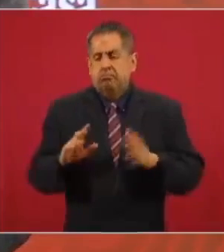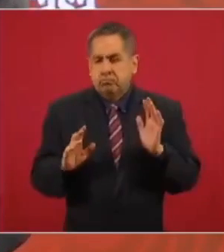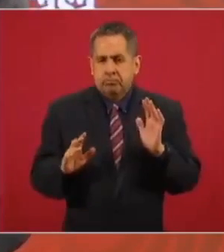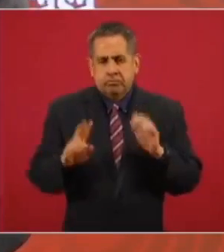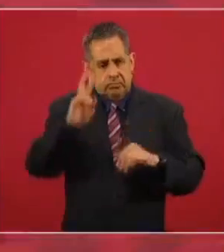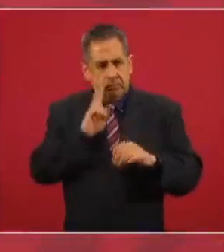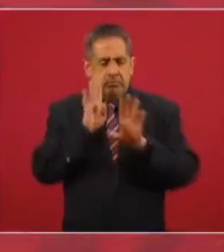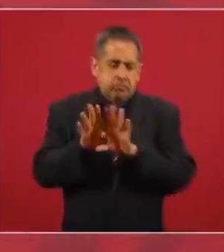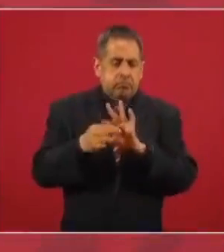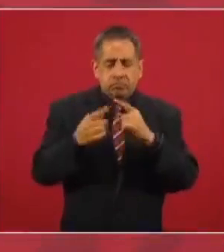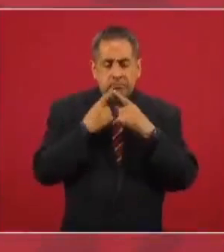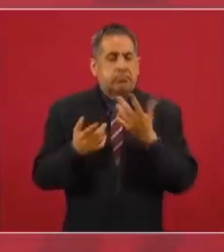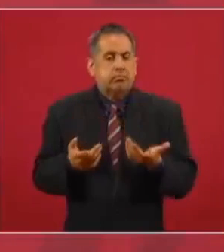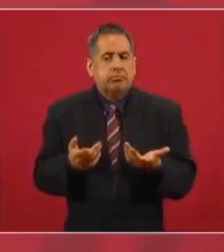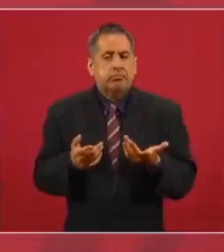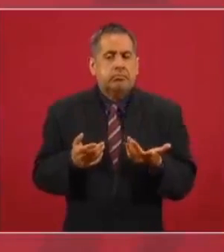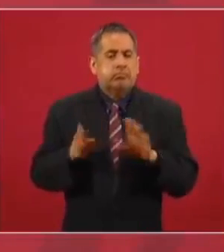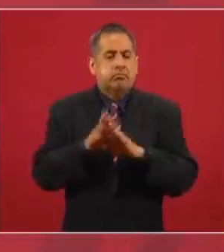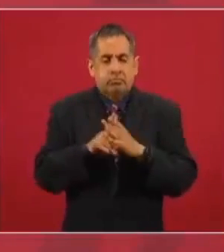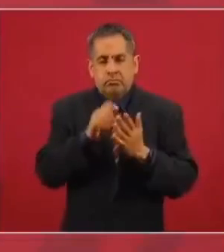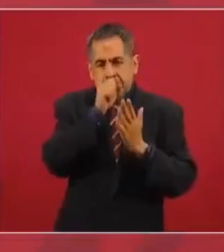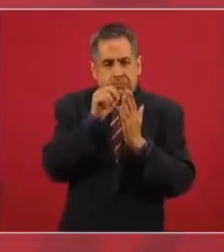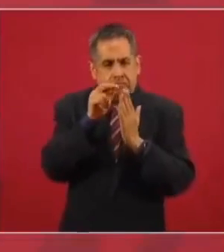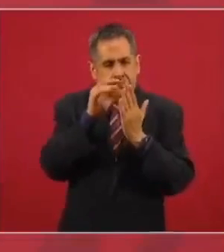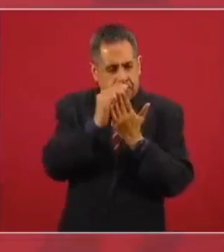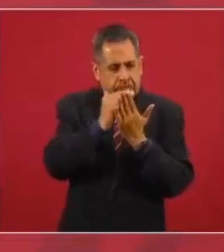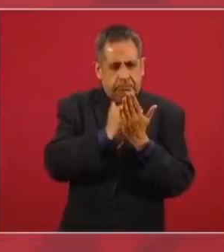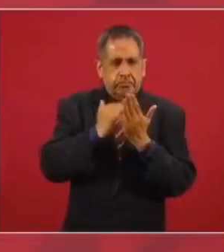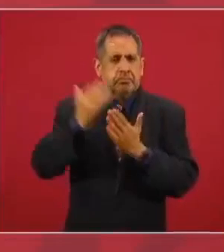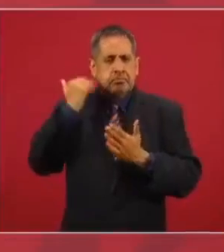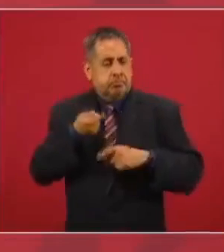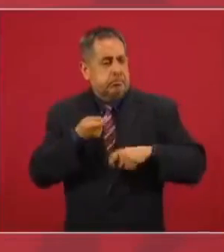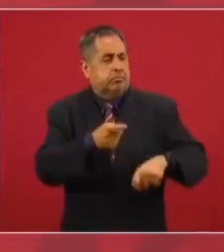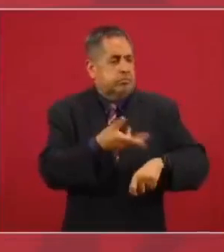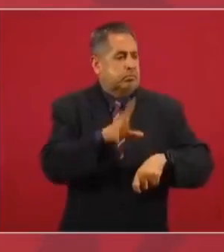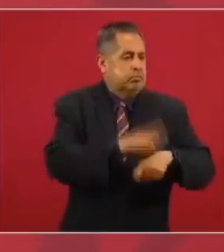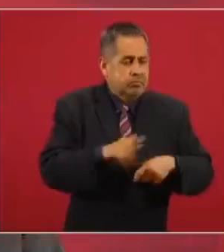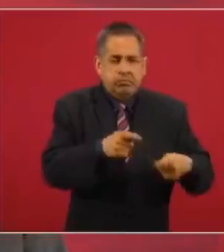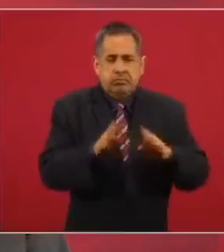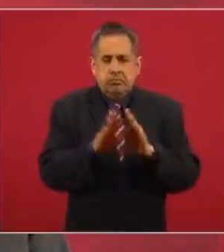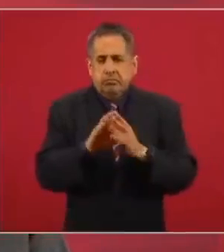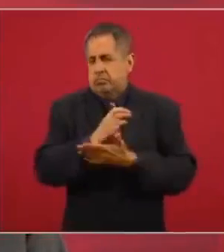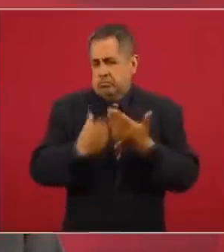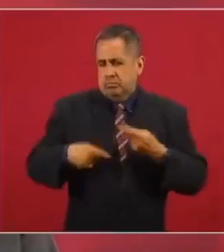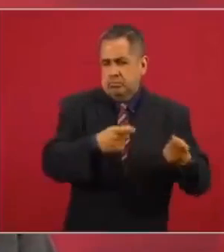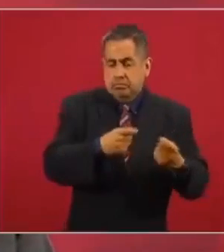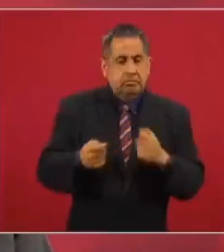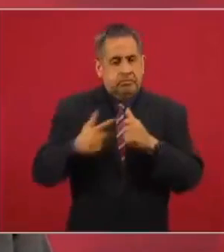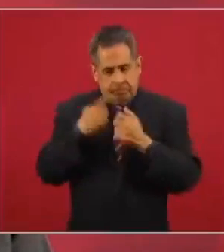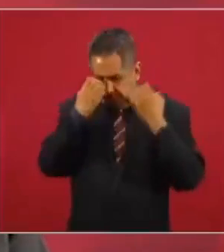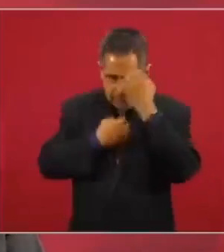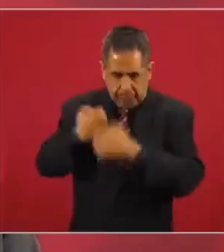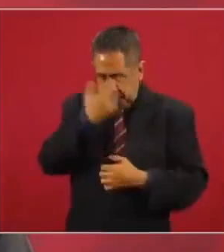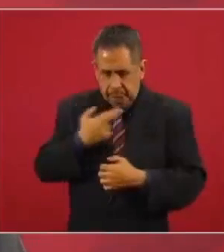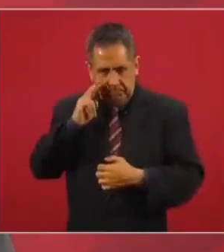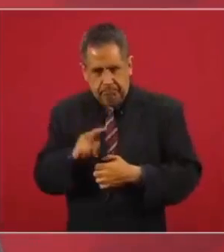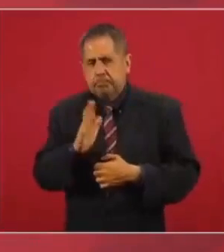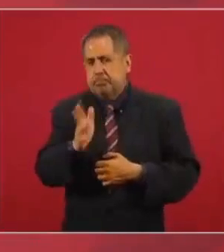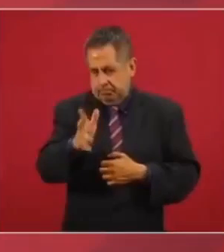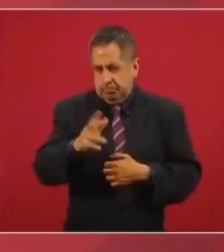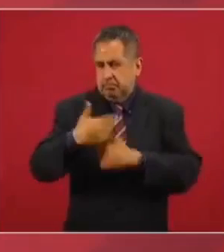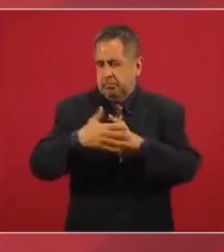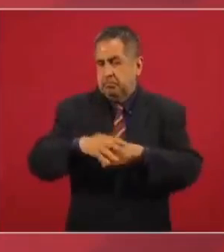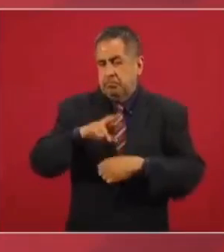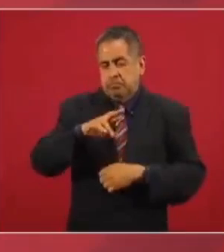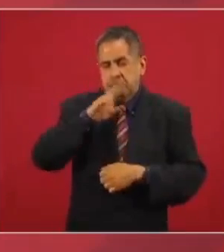hay que ver en qué términos se entregan concesiones o contratos. Eso es lo que hay resolver. Ya pronto